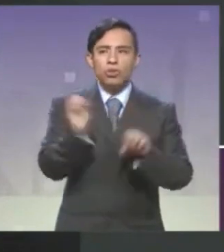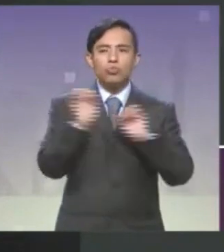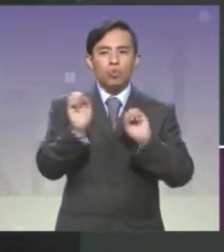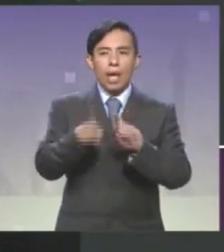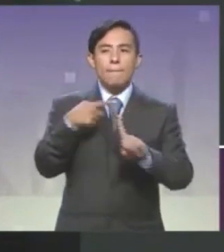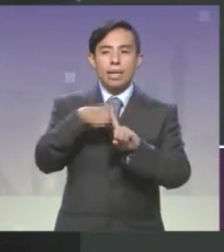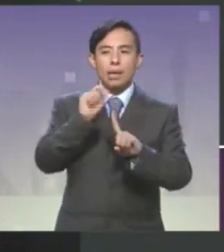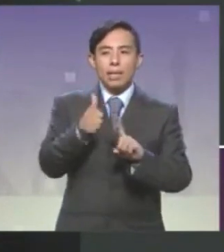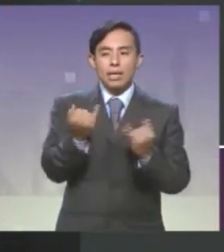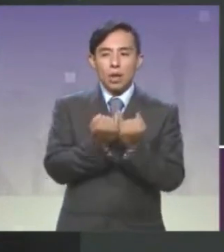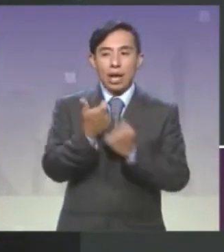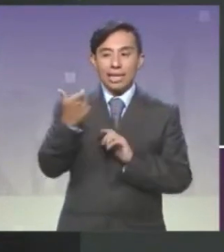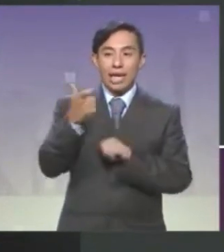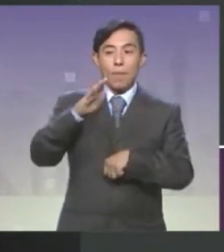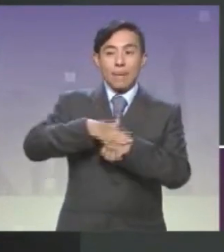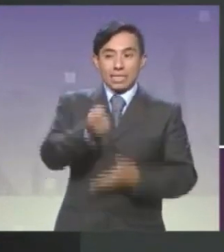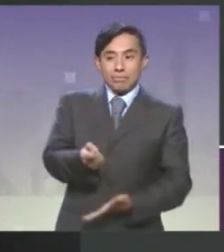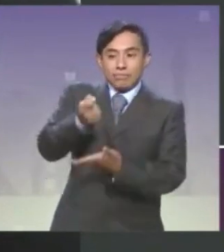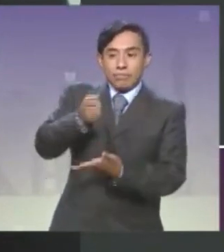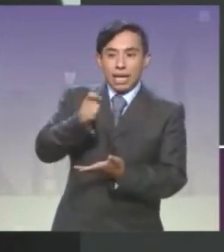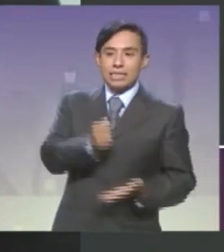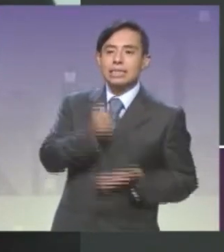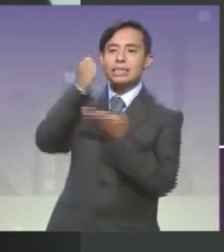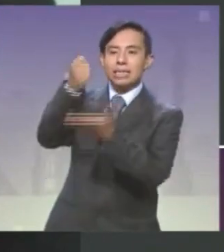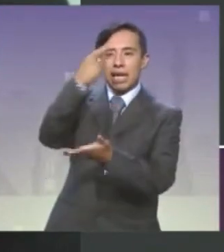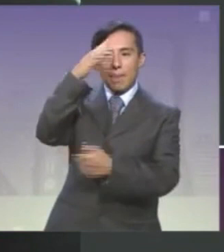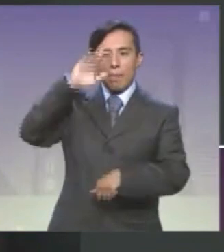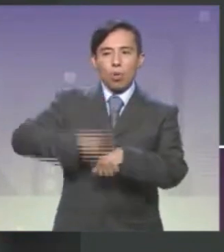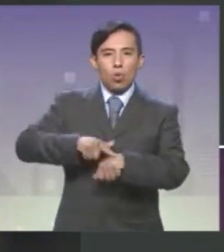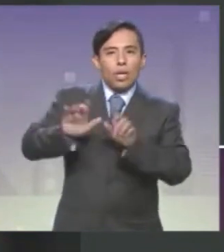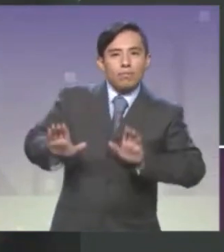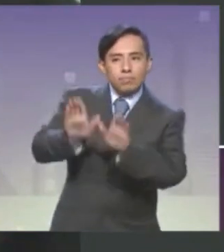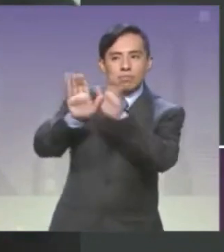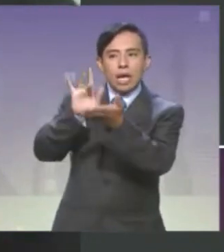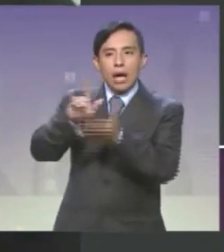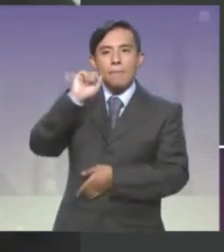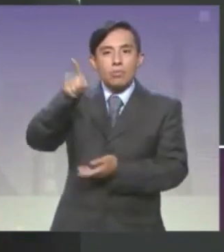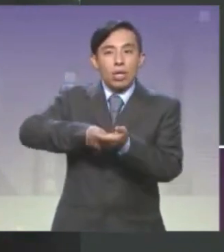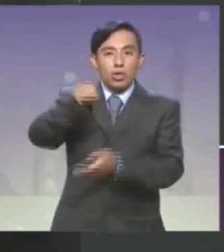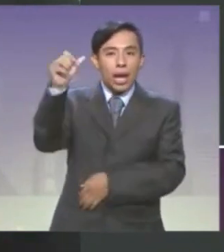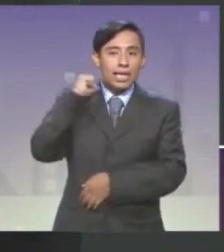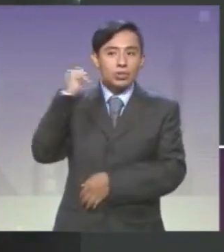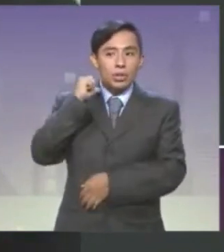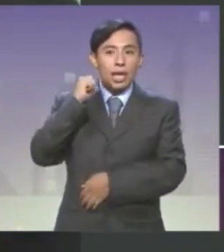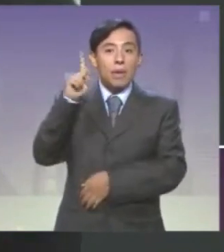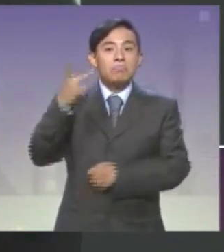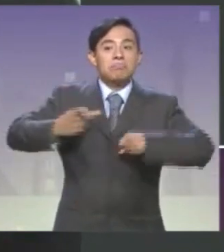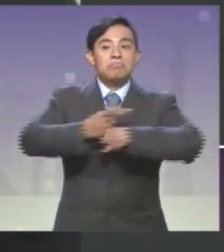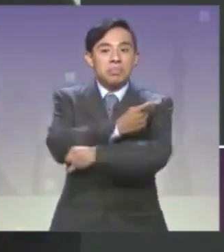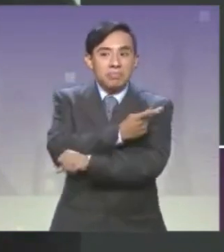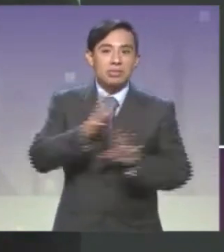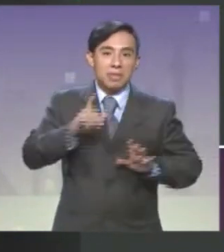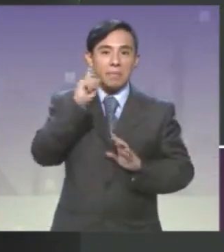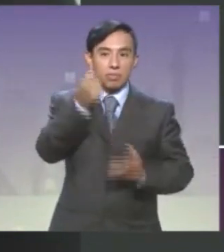se entregaron a la Asociación de Desarrollo, Promoción y Fomento Cultura, supuestamente de Azcacruzano, que nadie conoce ni ha